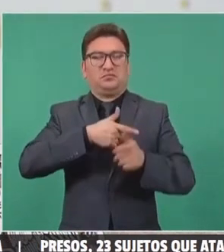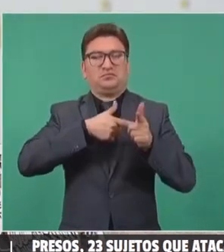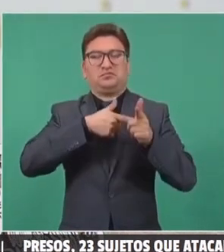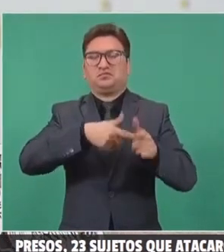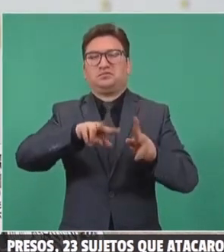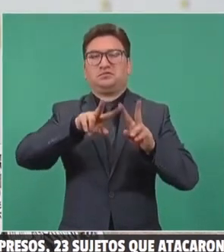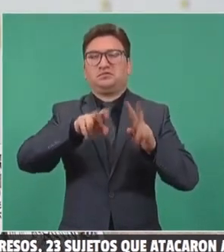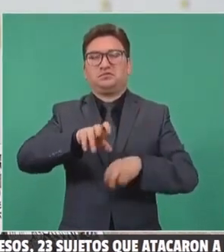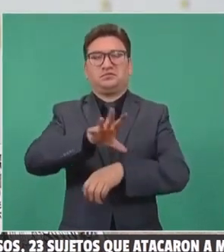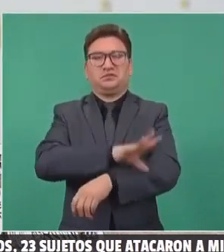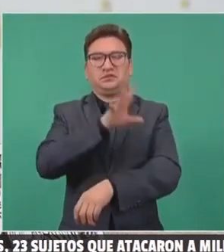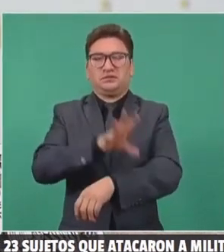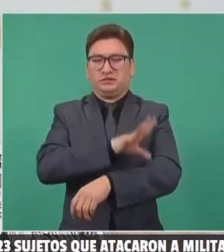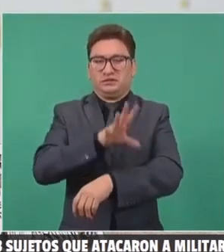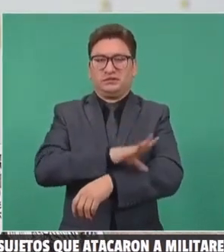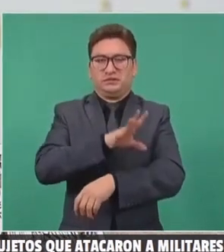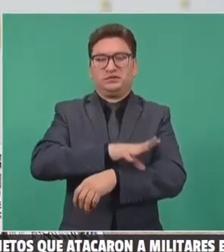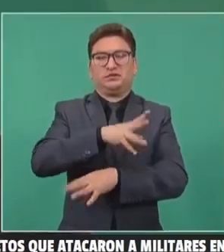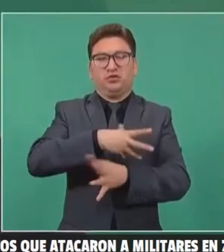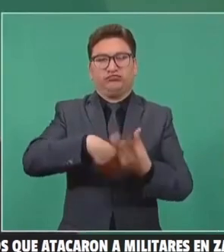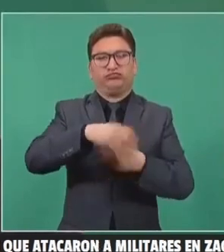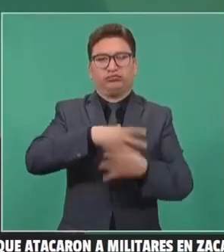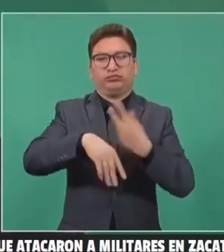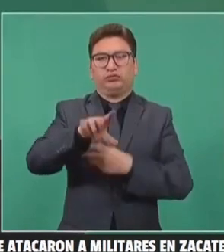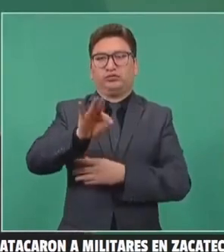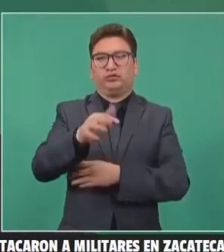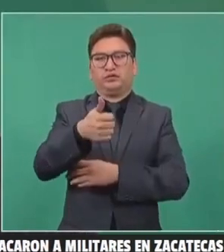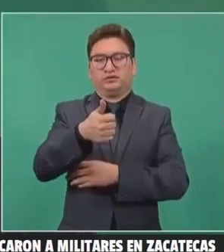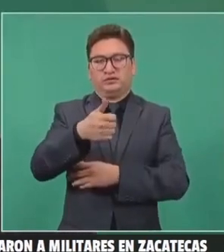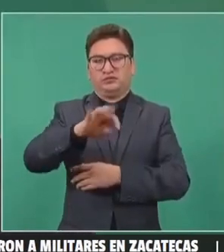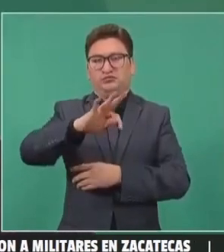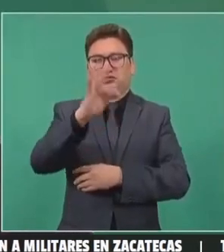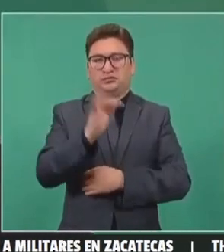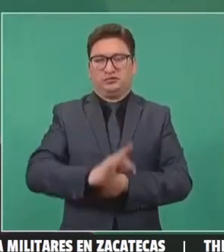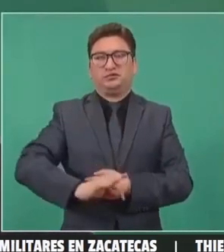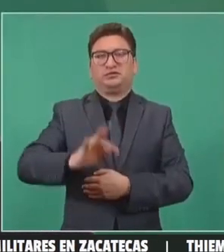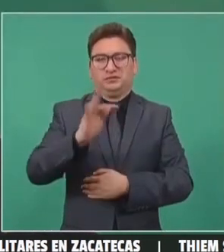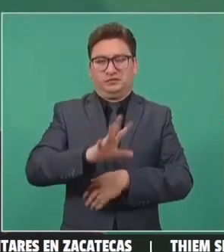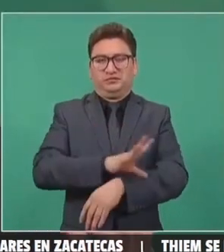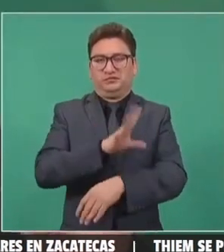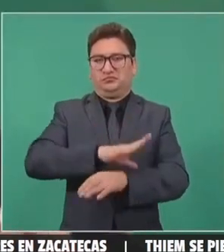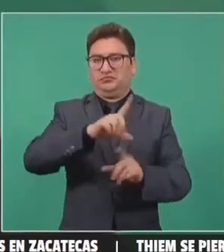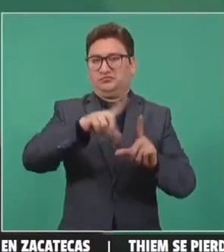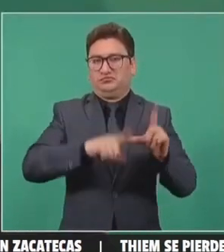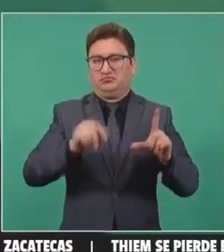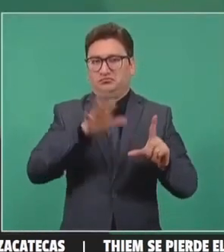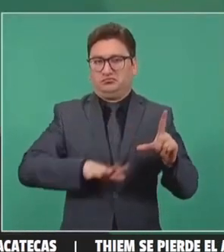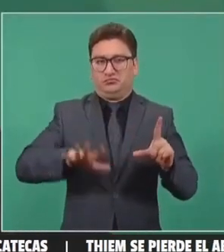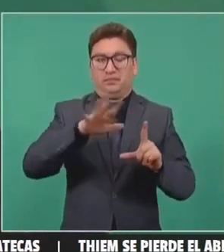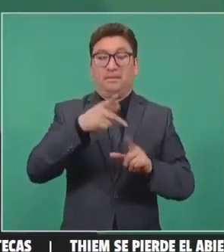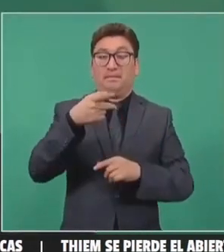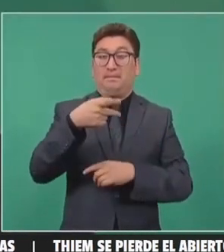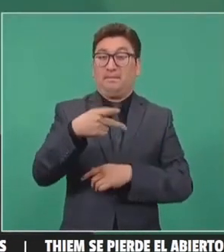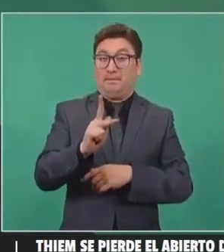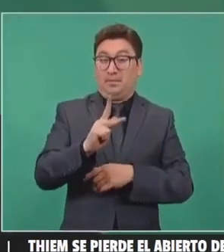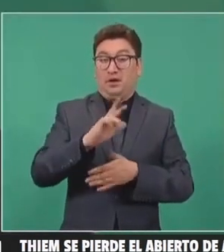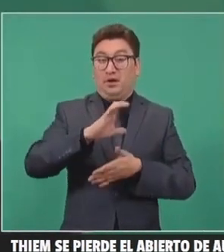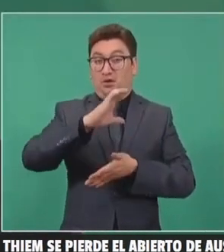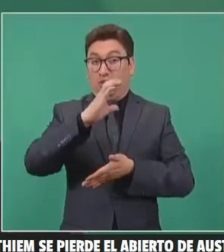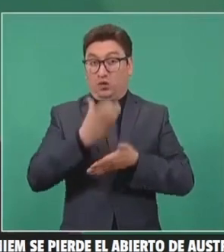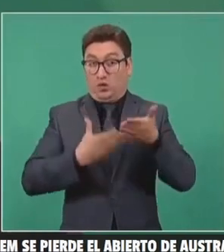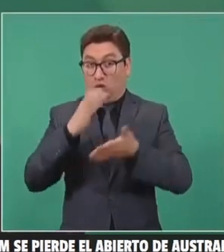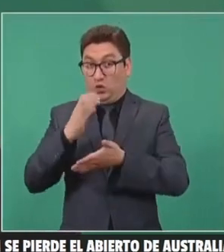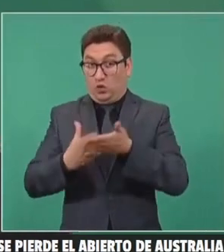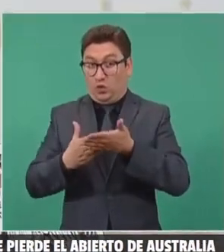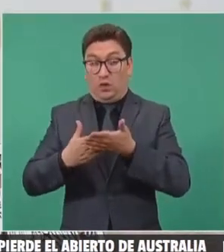eléctrico, produciendo el 46 por ciento de la electricidad en el país, pero ya sin contratos que le